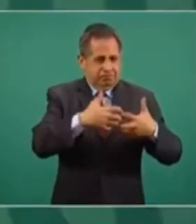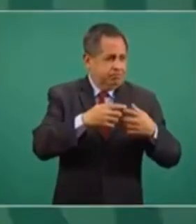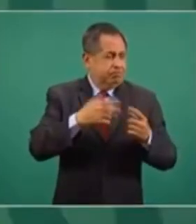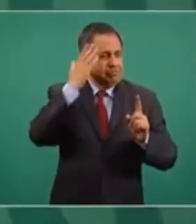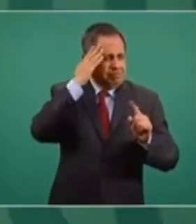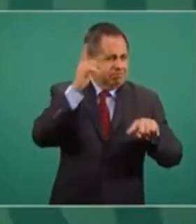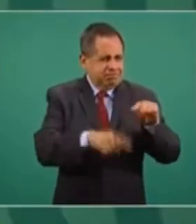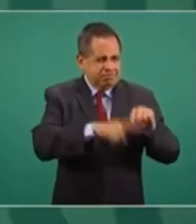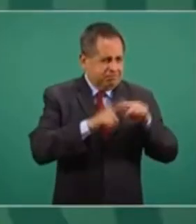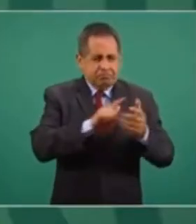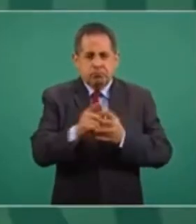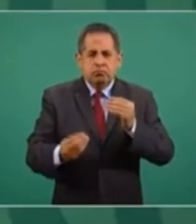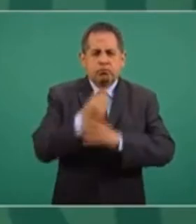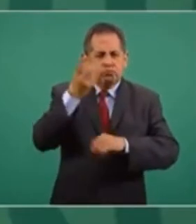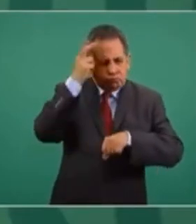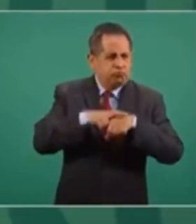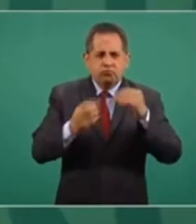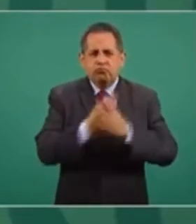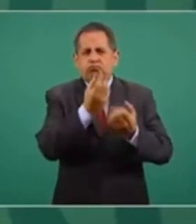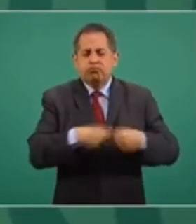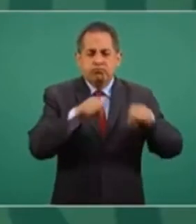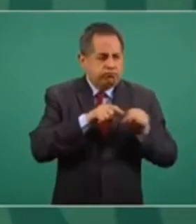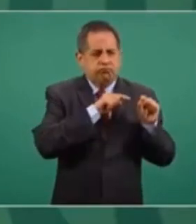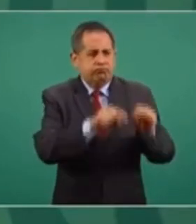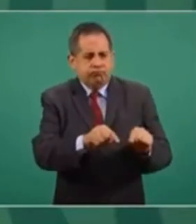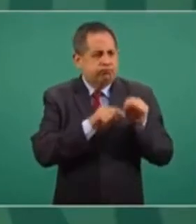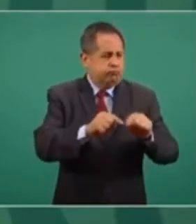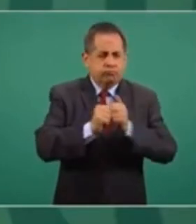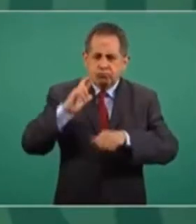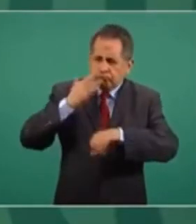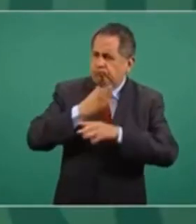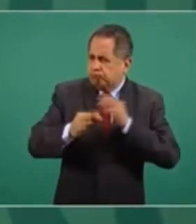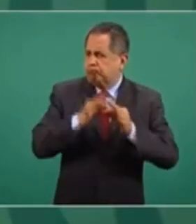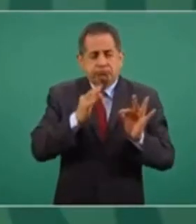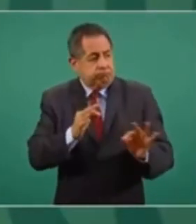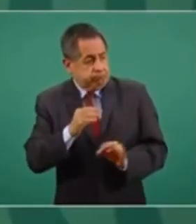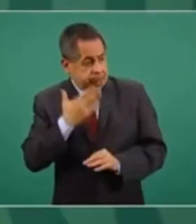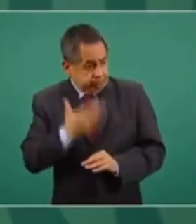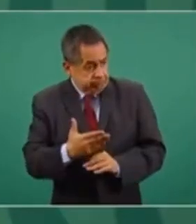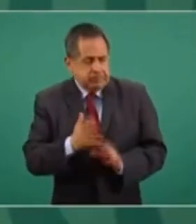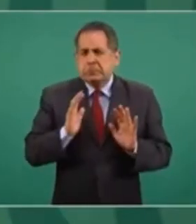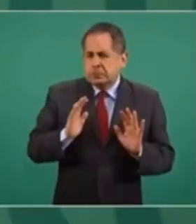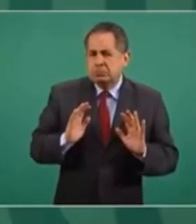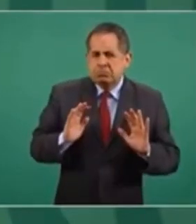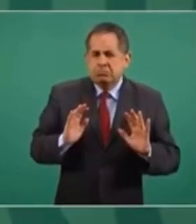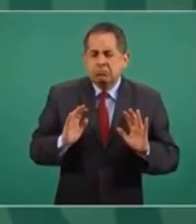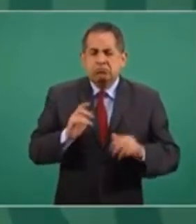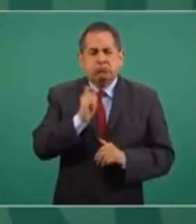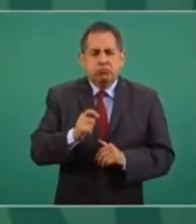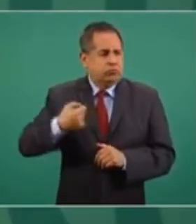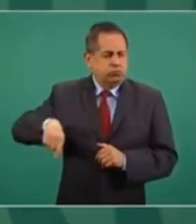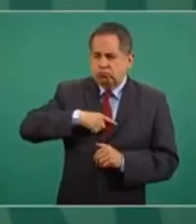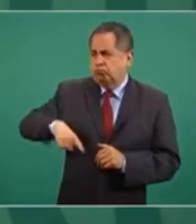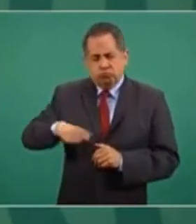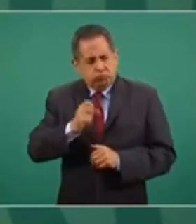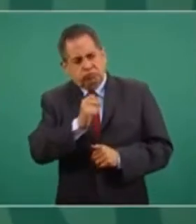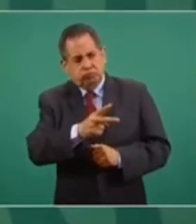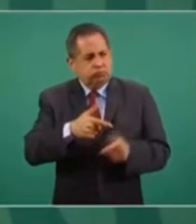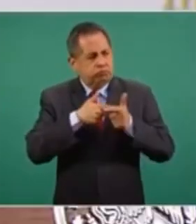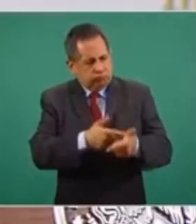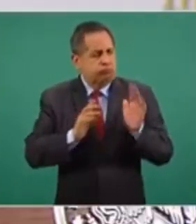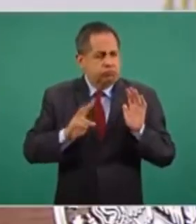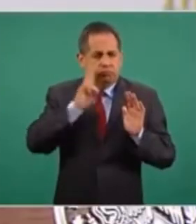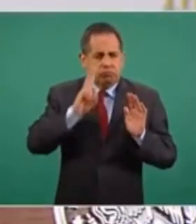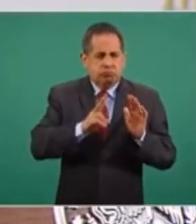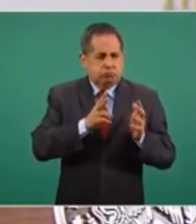llegaban nuevos accionistas, gente responsable, seria que estábamos dispuestos a